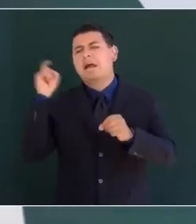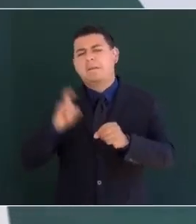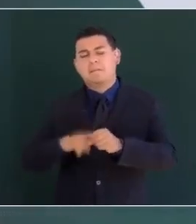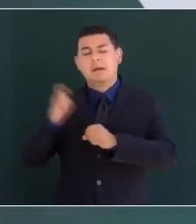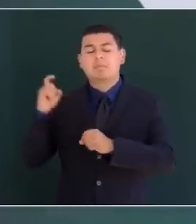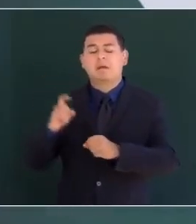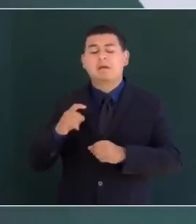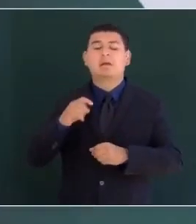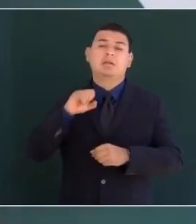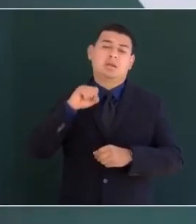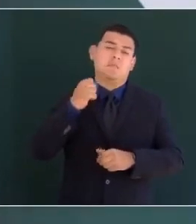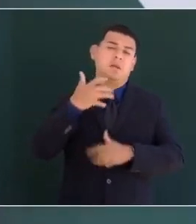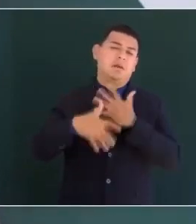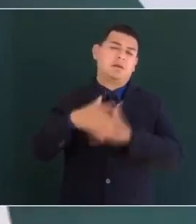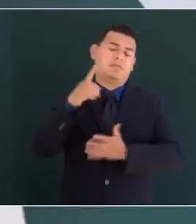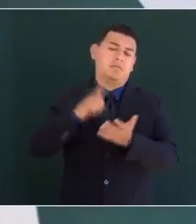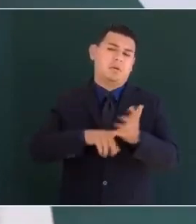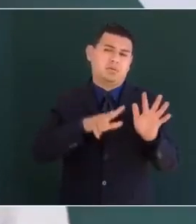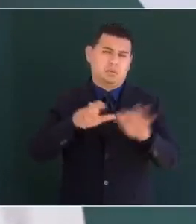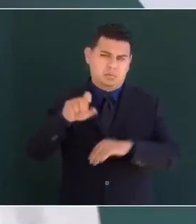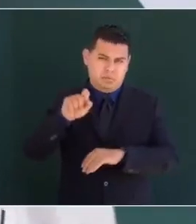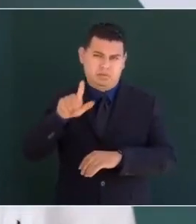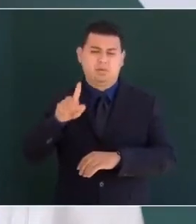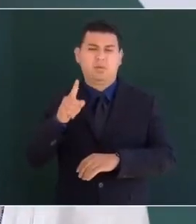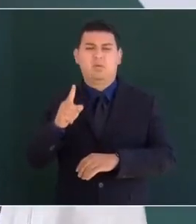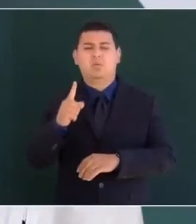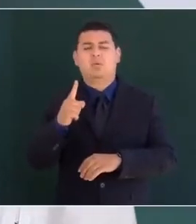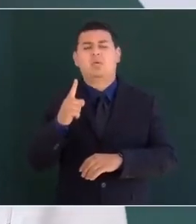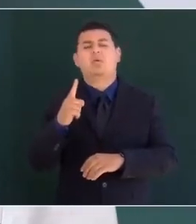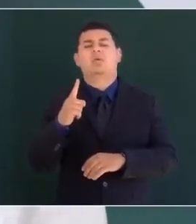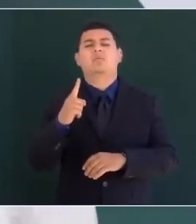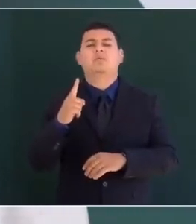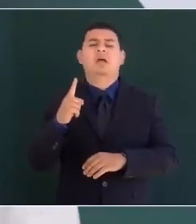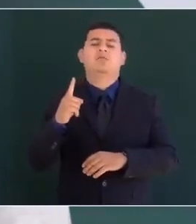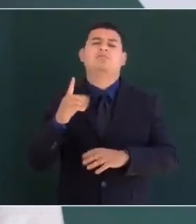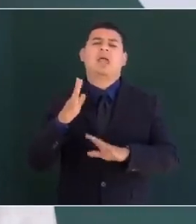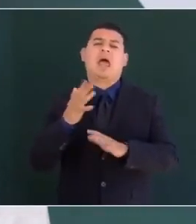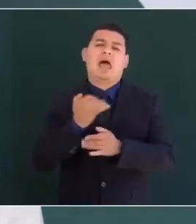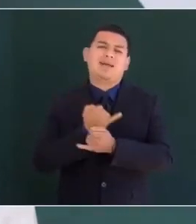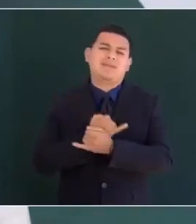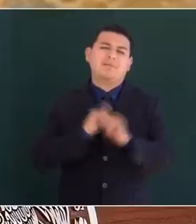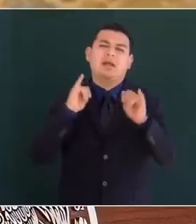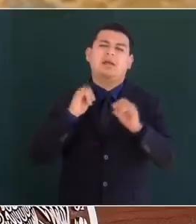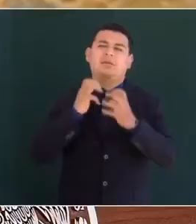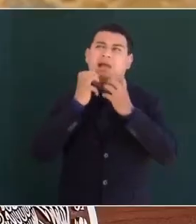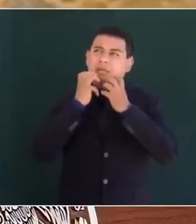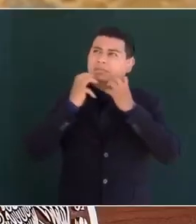1821 declara su independencia hasta la entonces